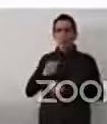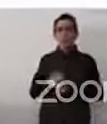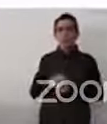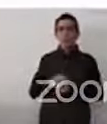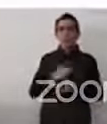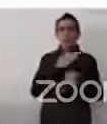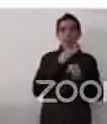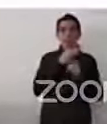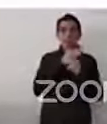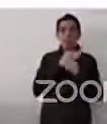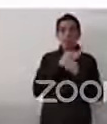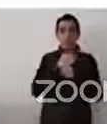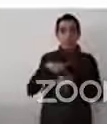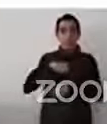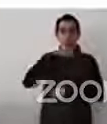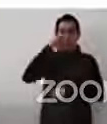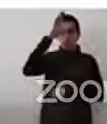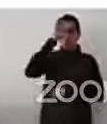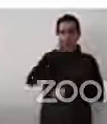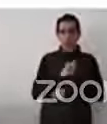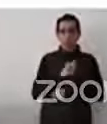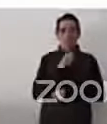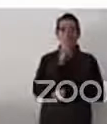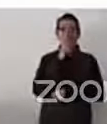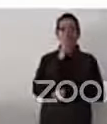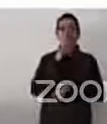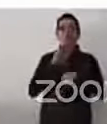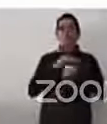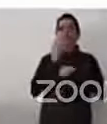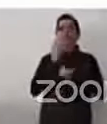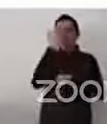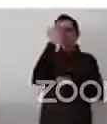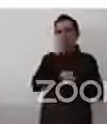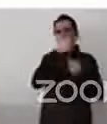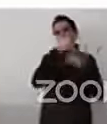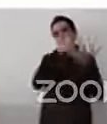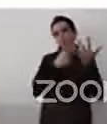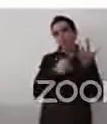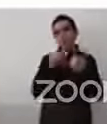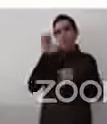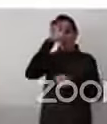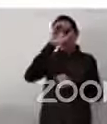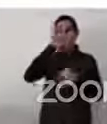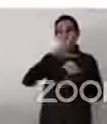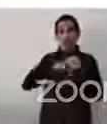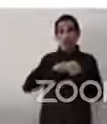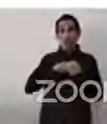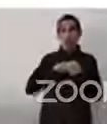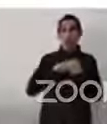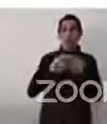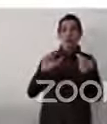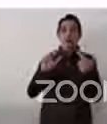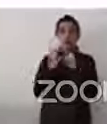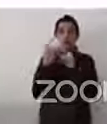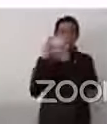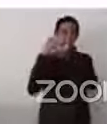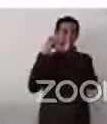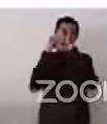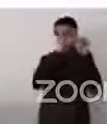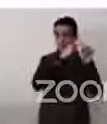varios motivos, culturales, religiosos, entre otros. Pero esta